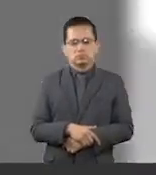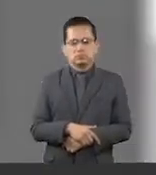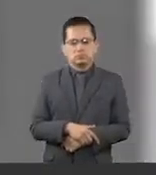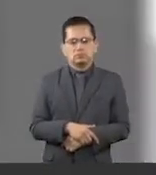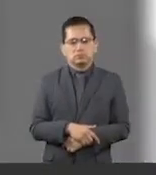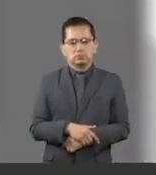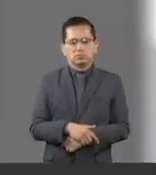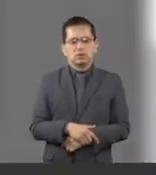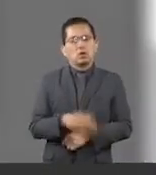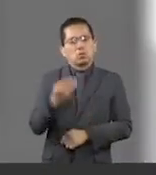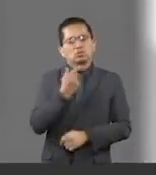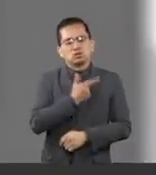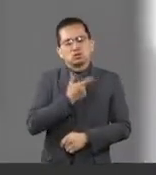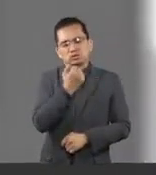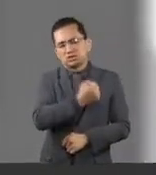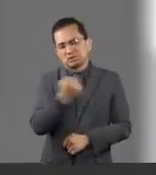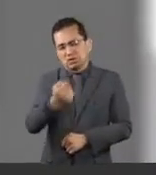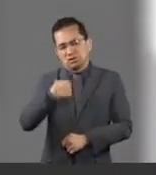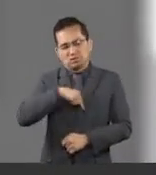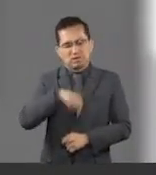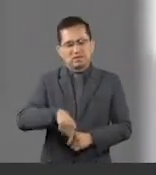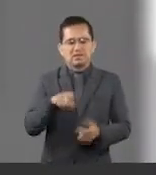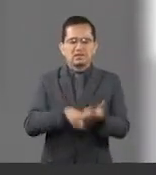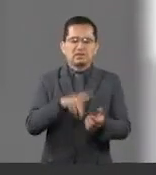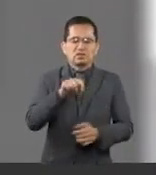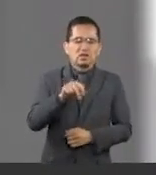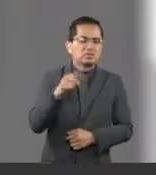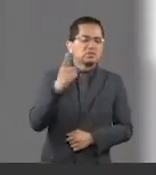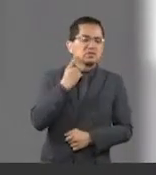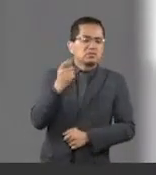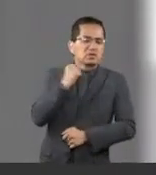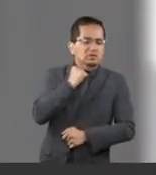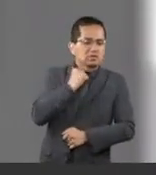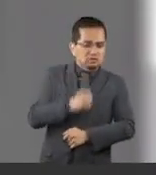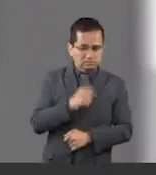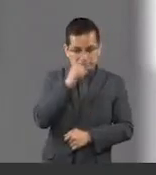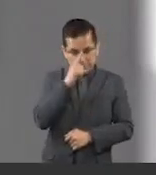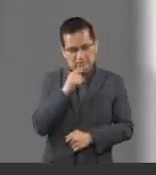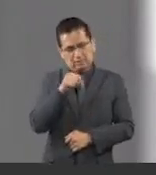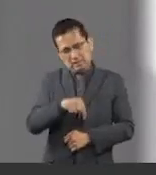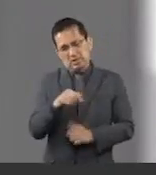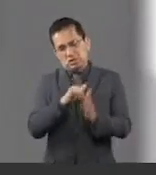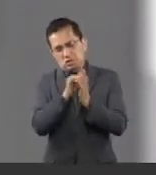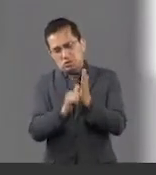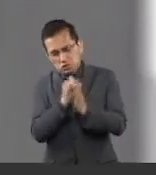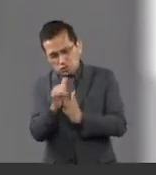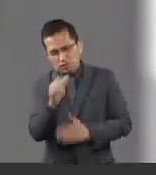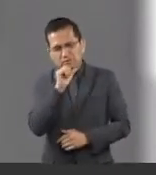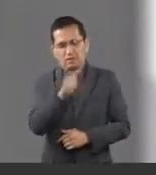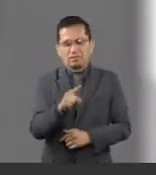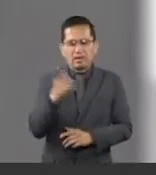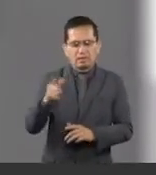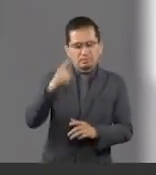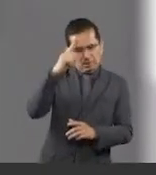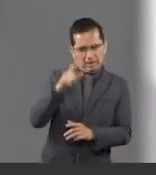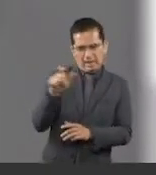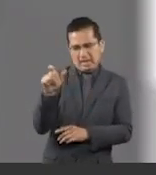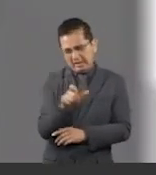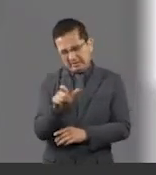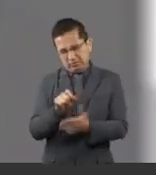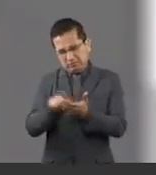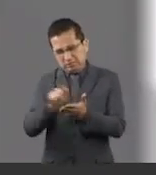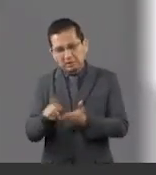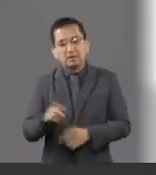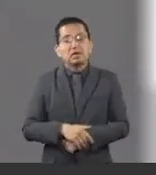Como siempre, un gusto saludarle por las frecuencias del canal del Congreso en nuestro canal de YouTube y en nuestra cuenta el ex arroba noticia